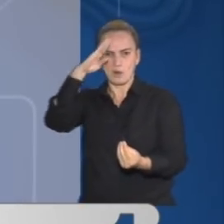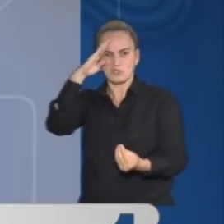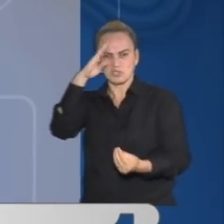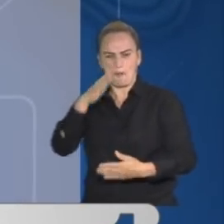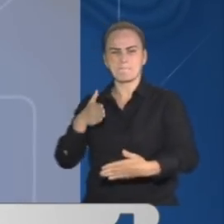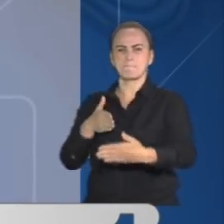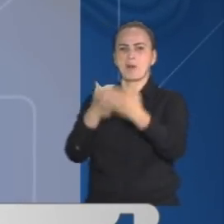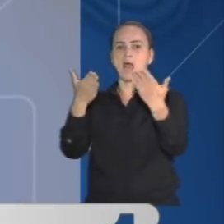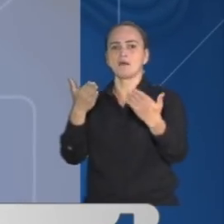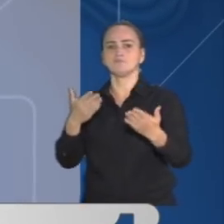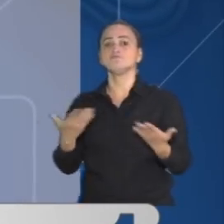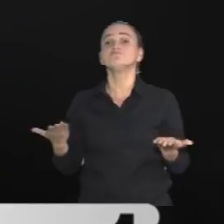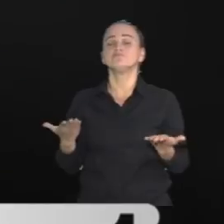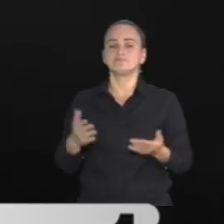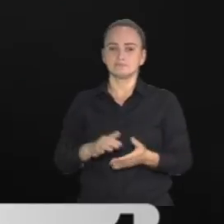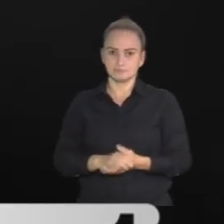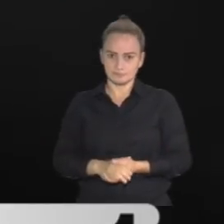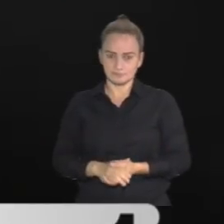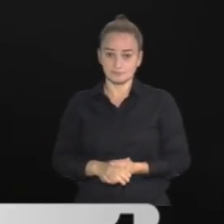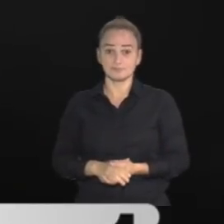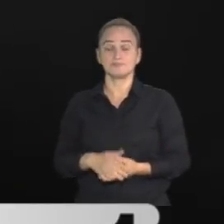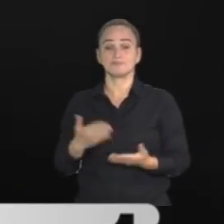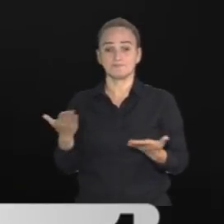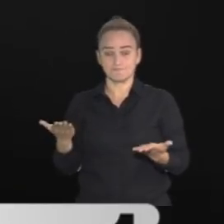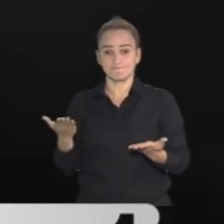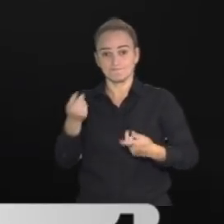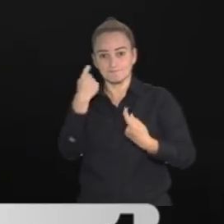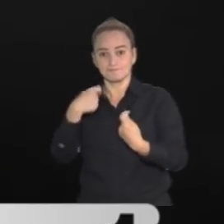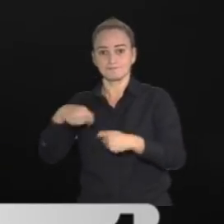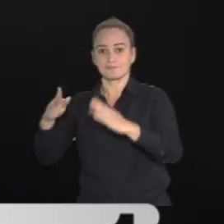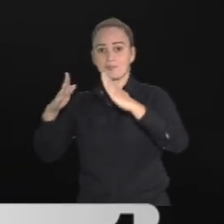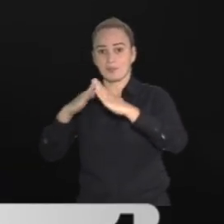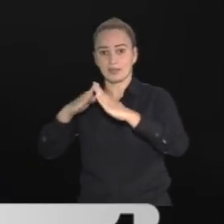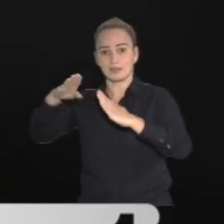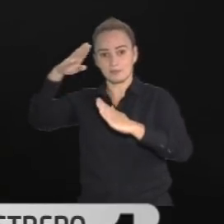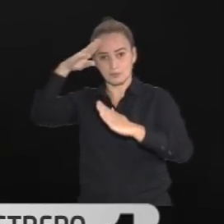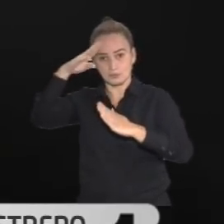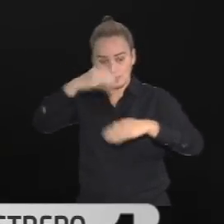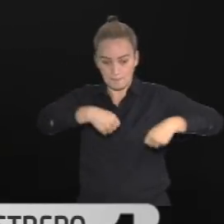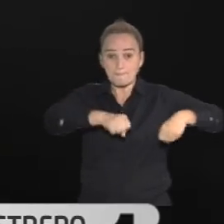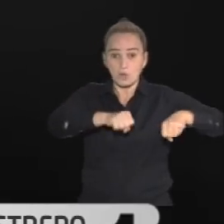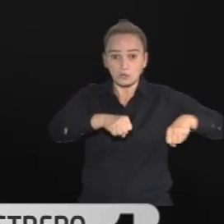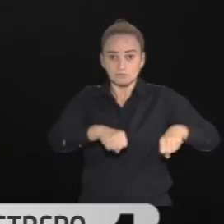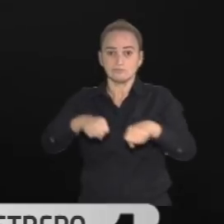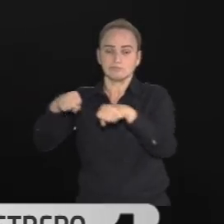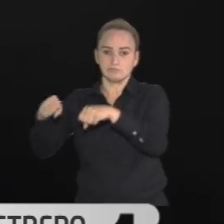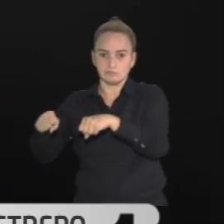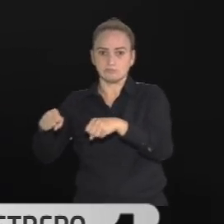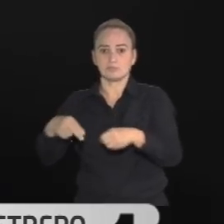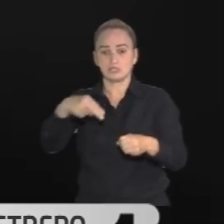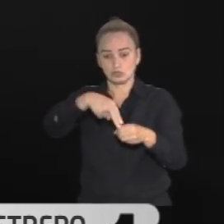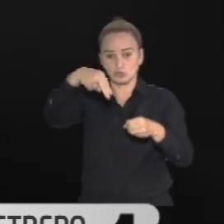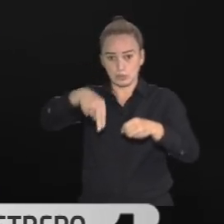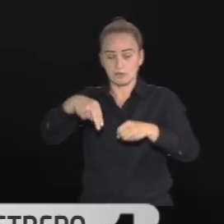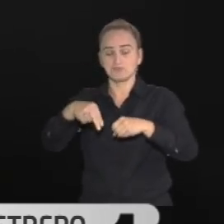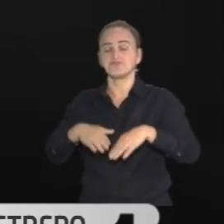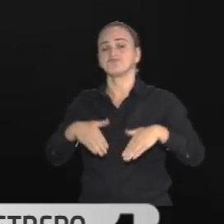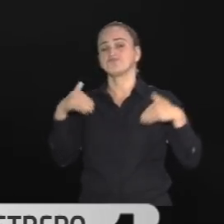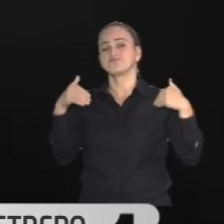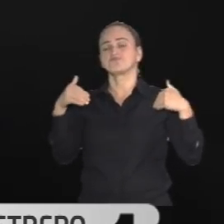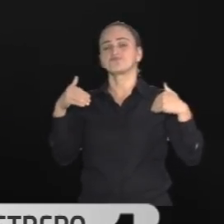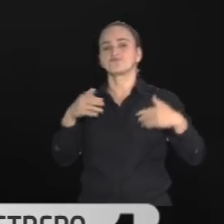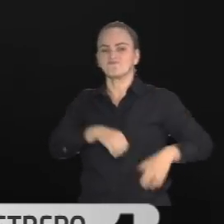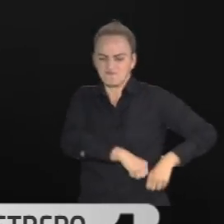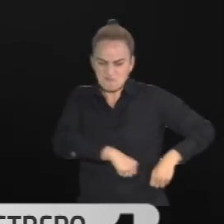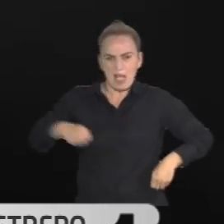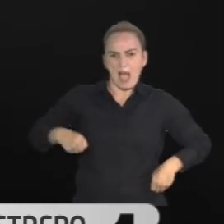cuando ésta hacía requisas. Este es conducido al CAI. Se le movilizó una motocicleta. El ciudadano se retira del CAI, va y